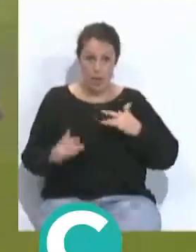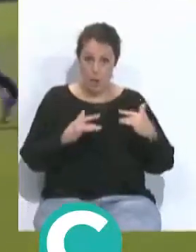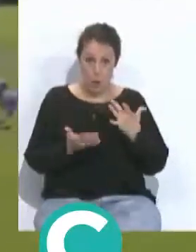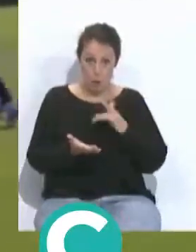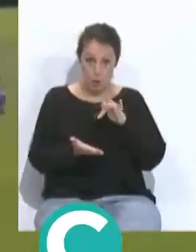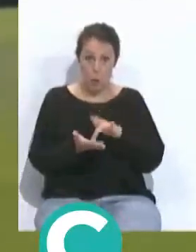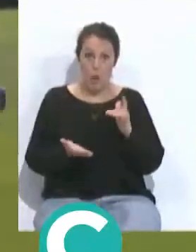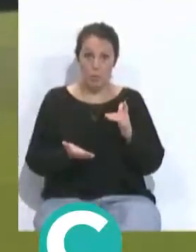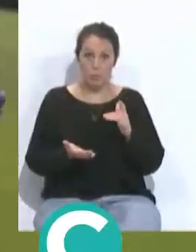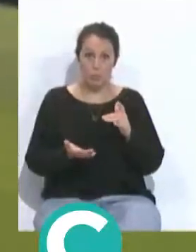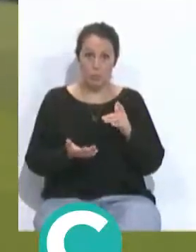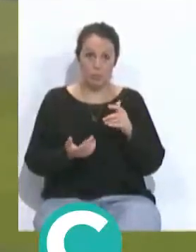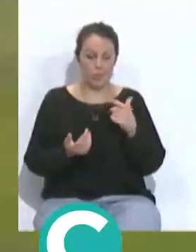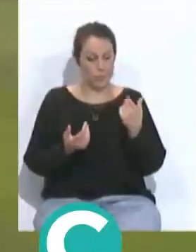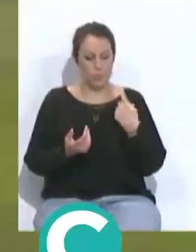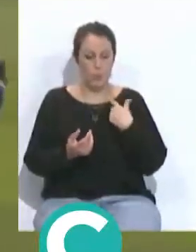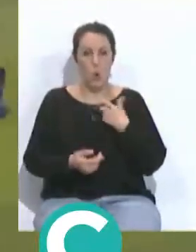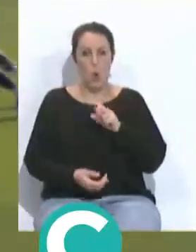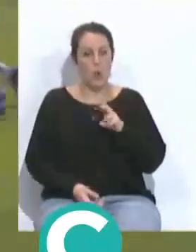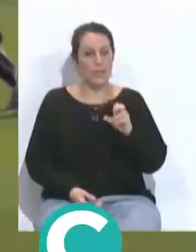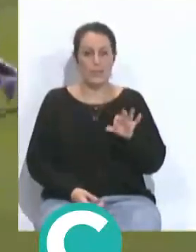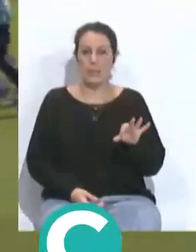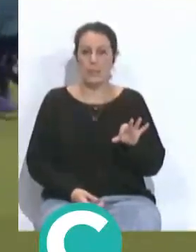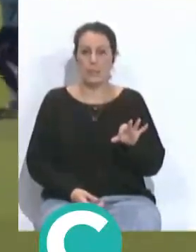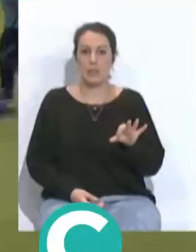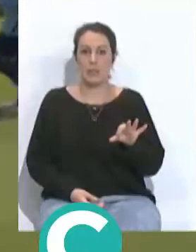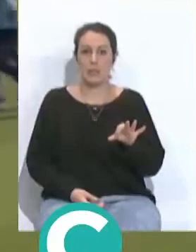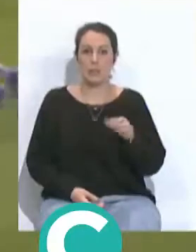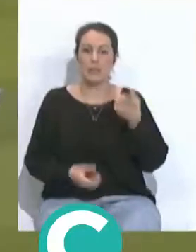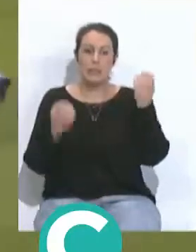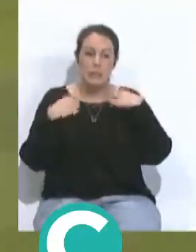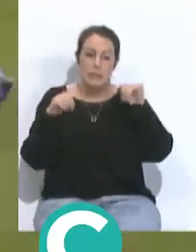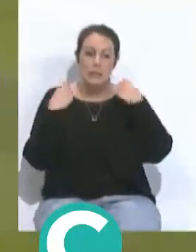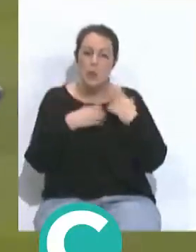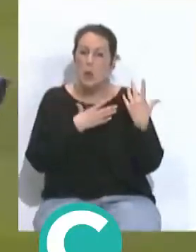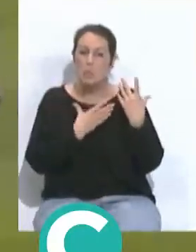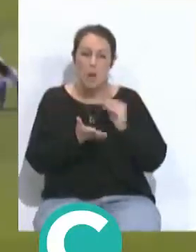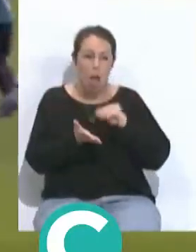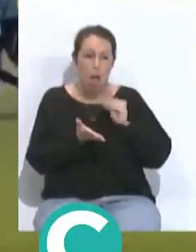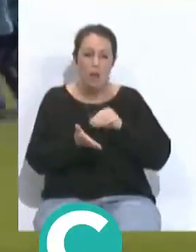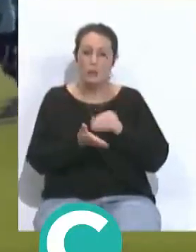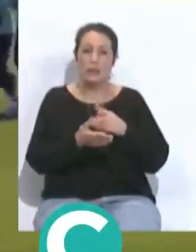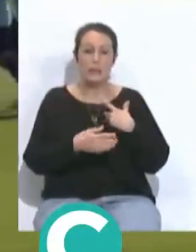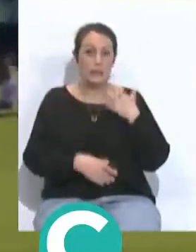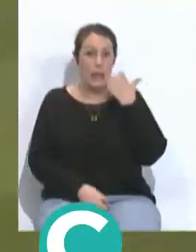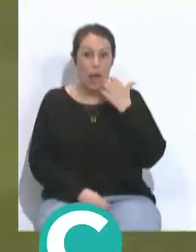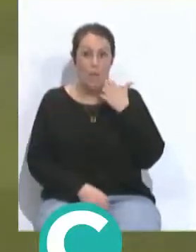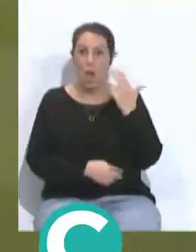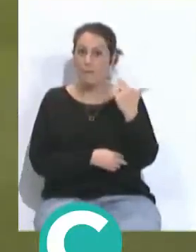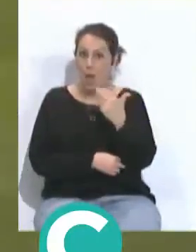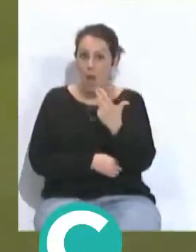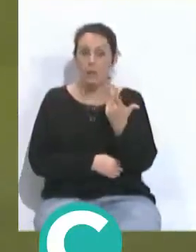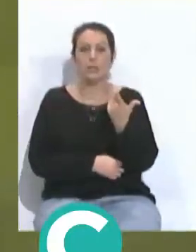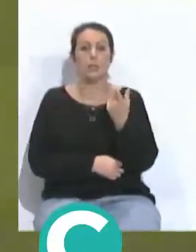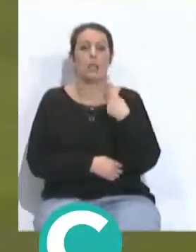partido. Y eso, Luis Escarti, que ha entrenado muchísimas veces los sábados, los viernes y los